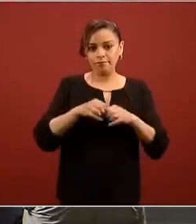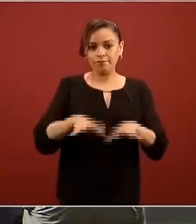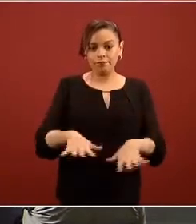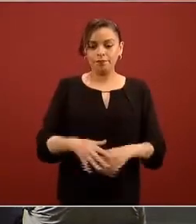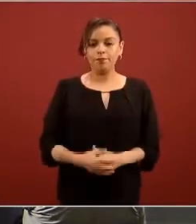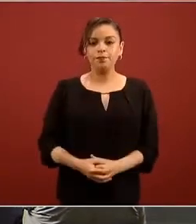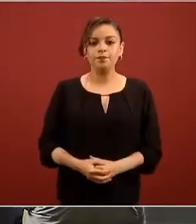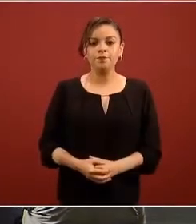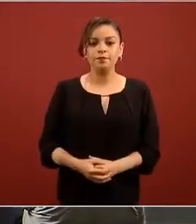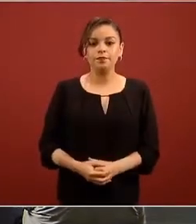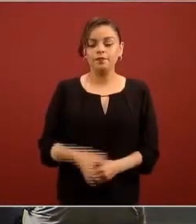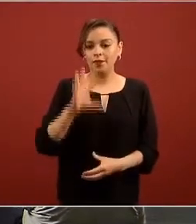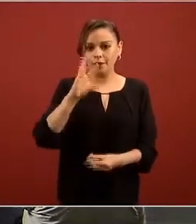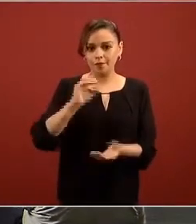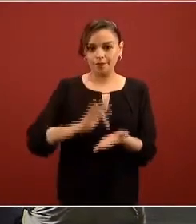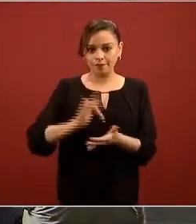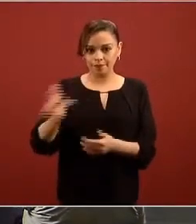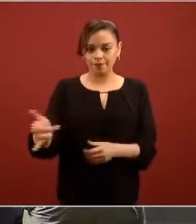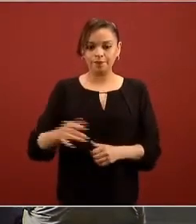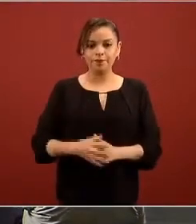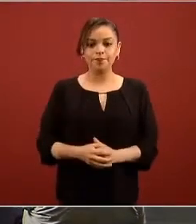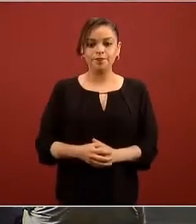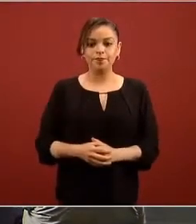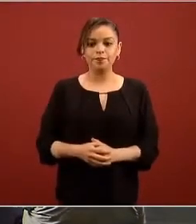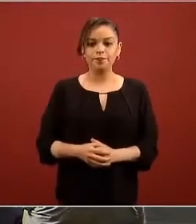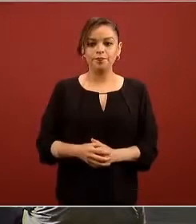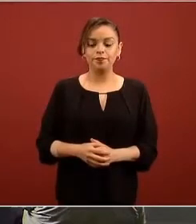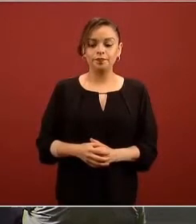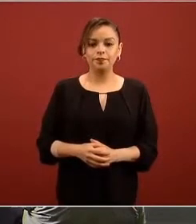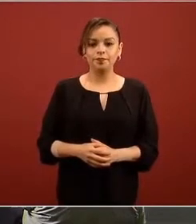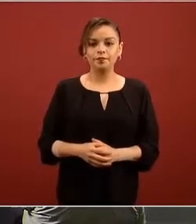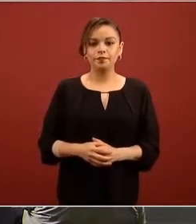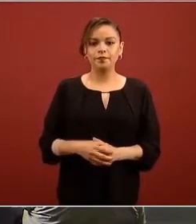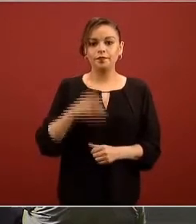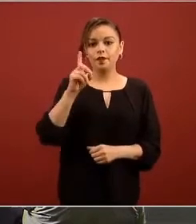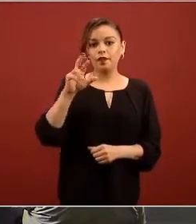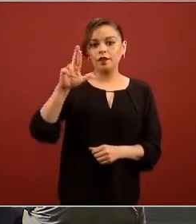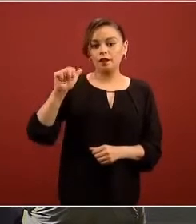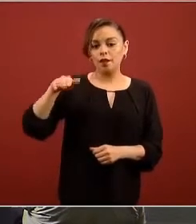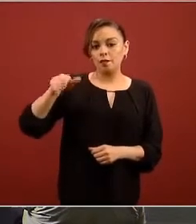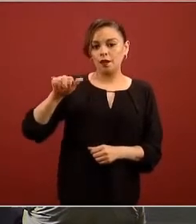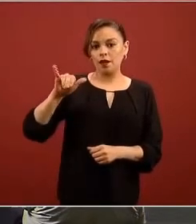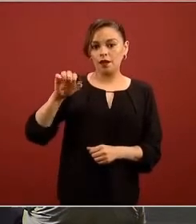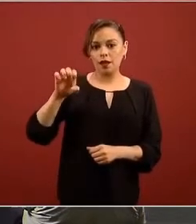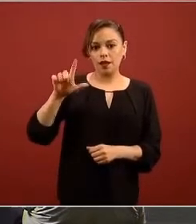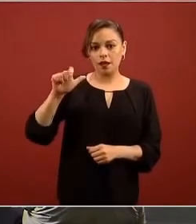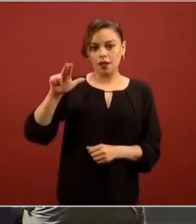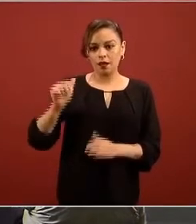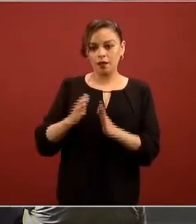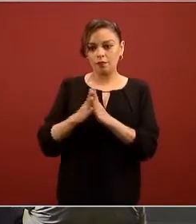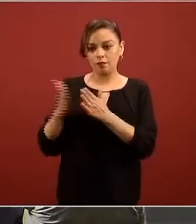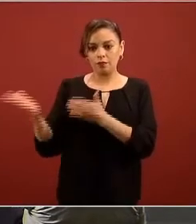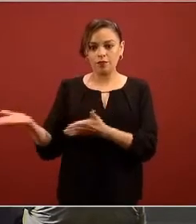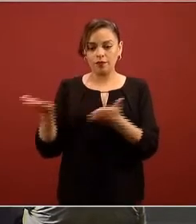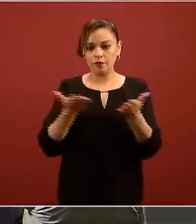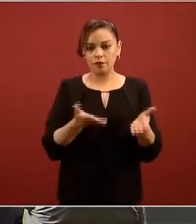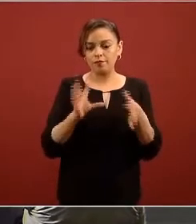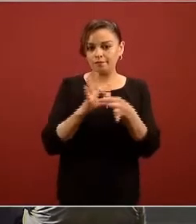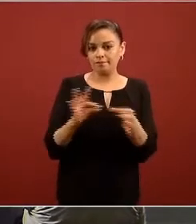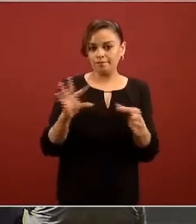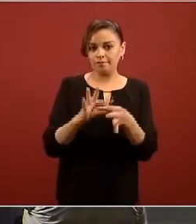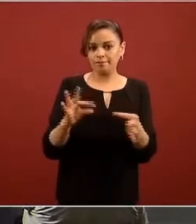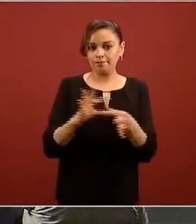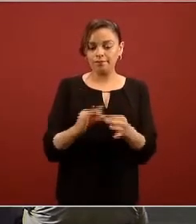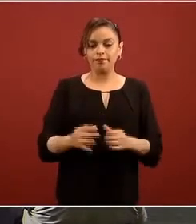muchas gracias muchas gracias le pido a la doctora Marilena Álvarez Buya si nos comenta claro que sí